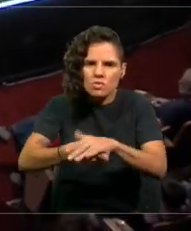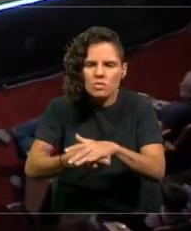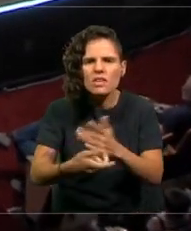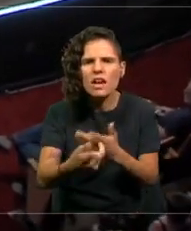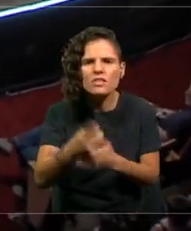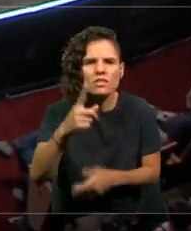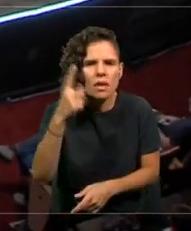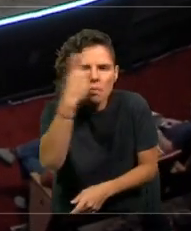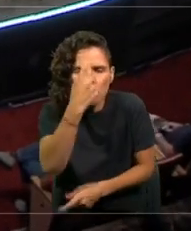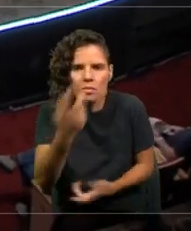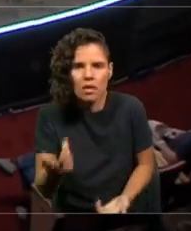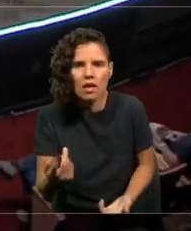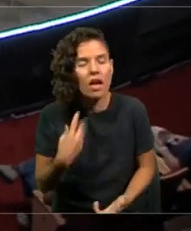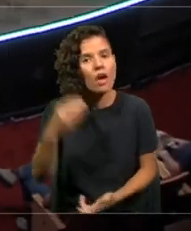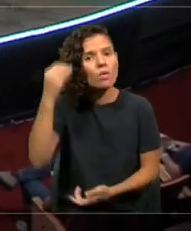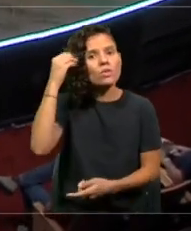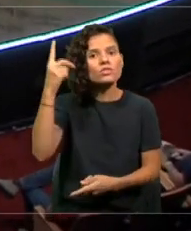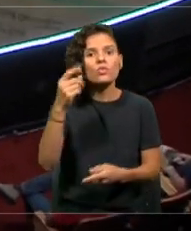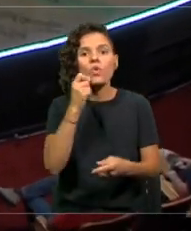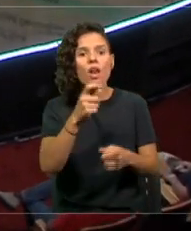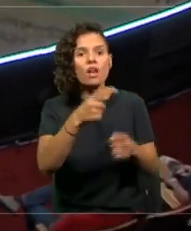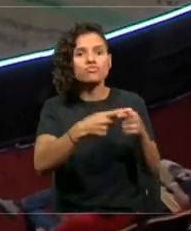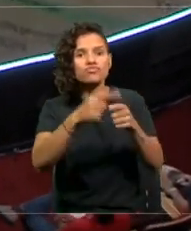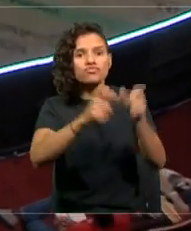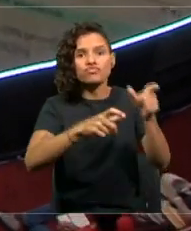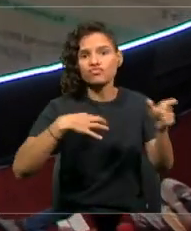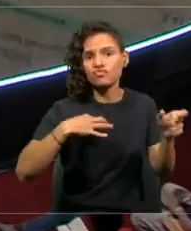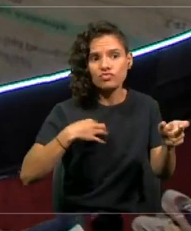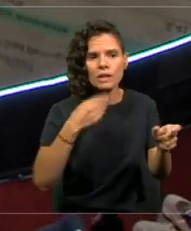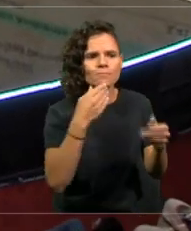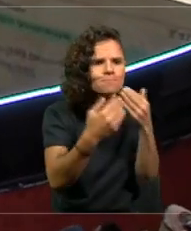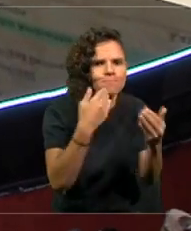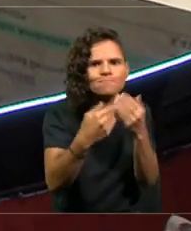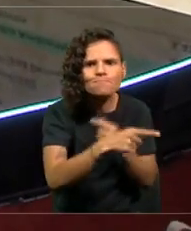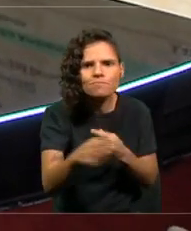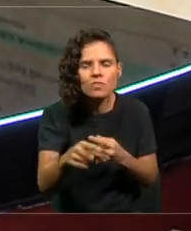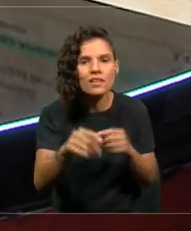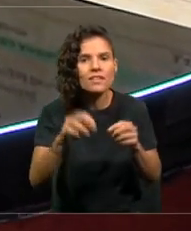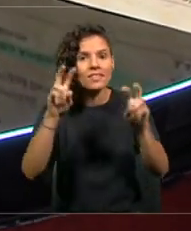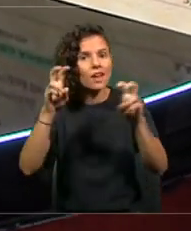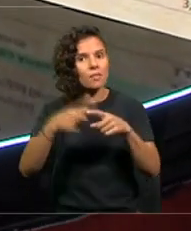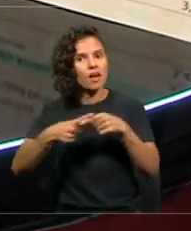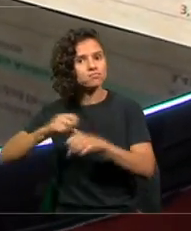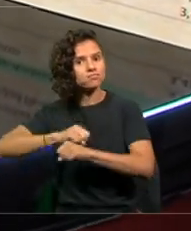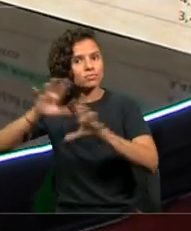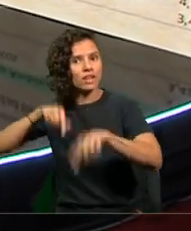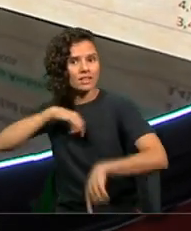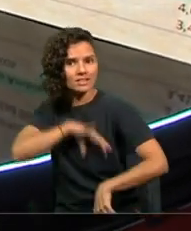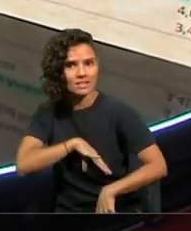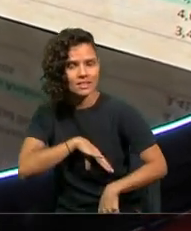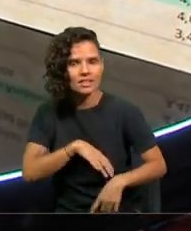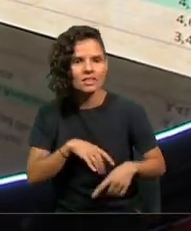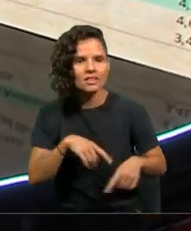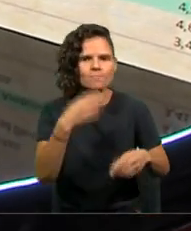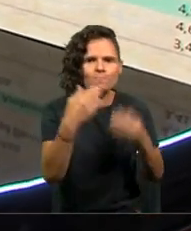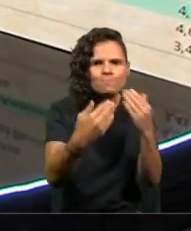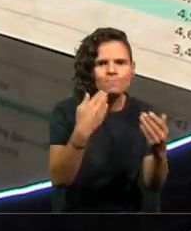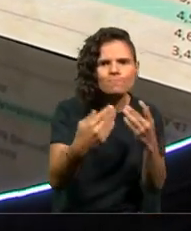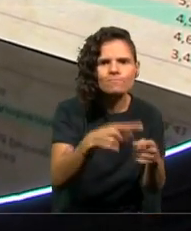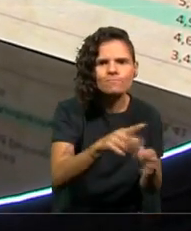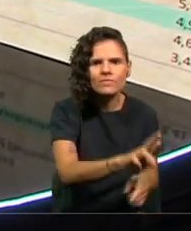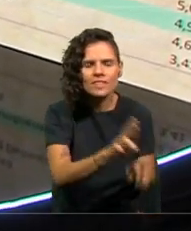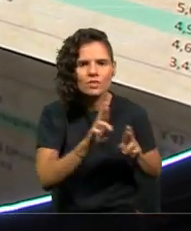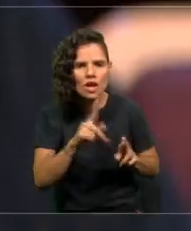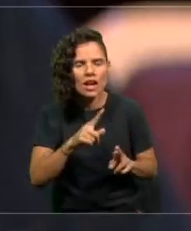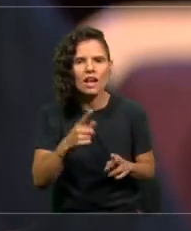Recordemos lo que ha sido la encuesta ciudadana a propósito, ¿no es cierto?, de todo el estallido social en este país. Esa encuesta es interesante